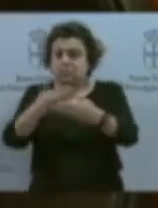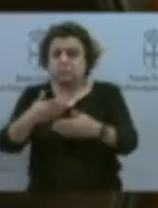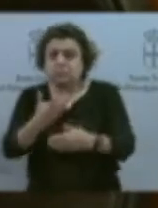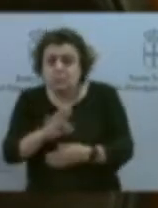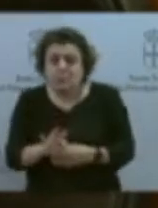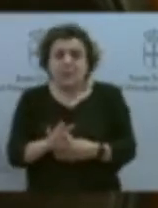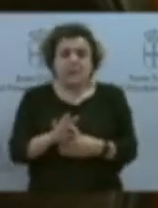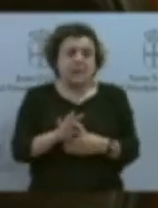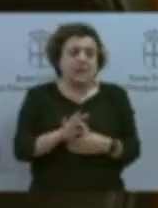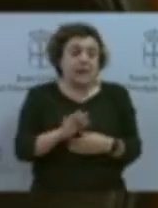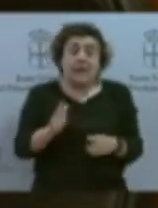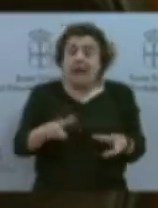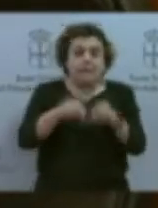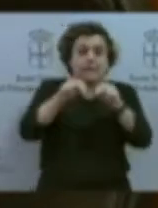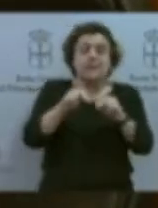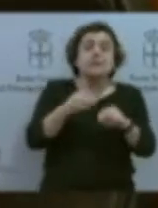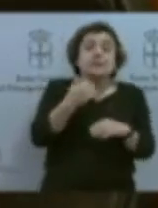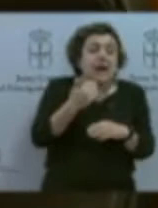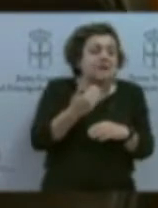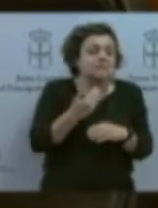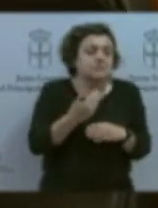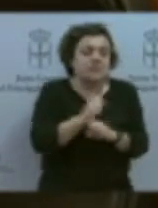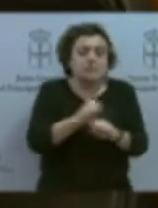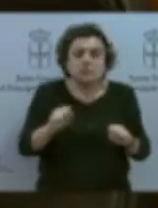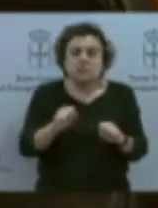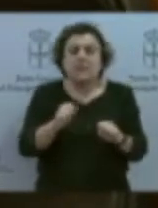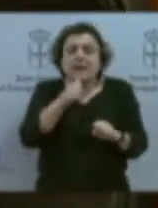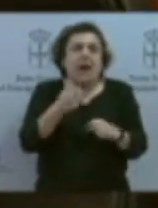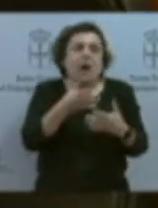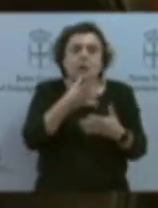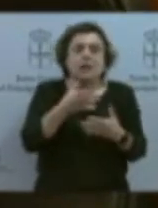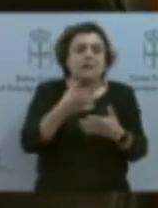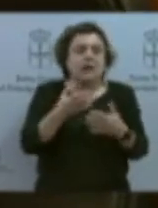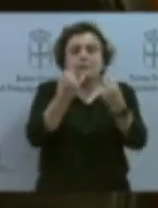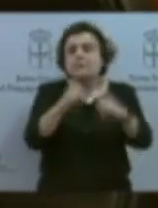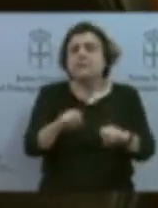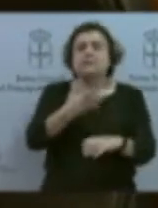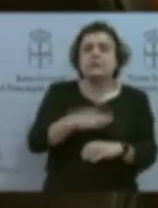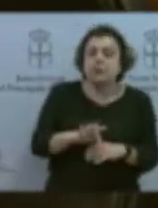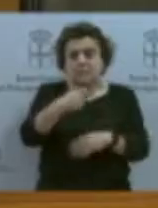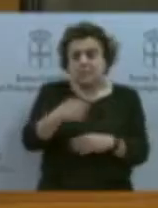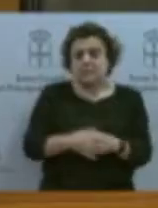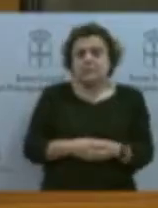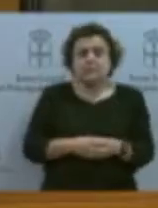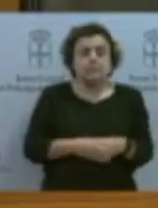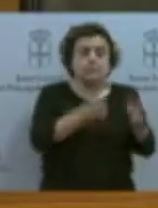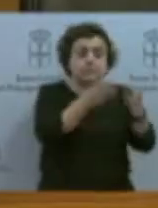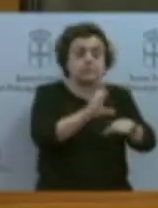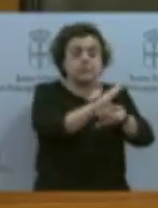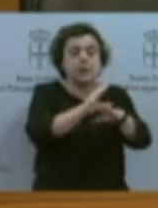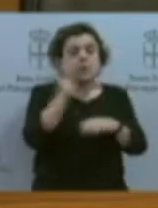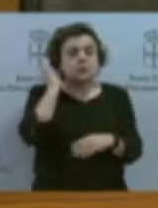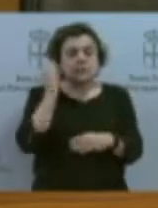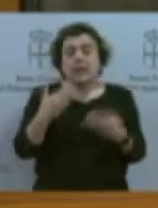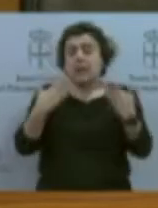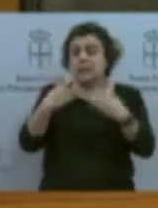que ya se pueden hacer eventos, porque estas fiestas populares y fiestas de Prau no se pueden hacer. Muchas gracias, presidente. Gracias, señor diputado, por